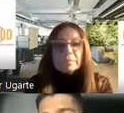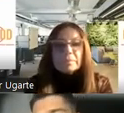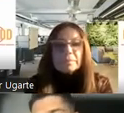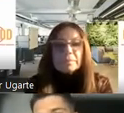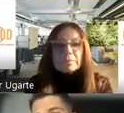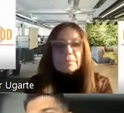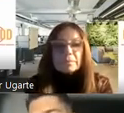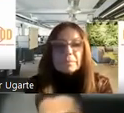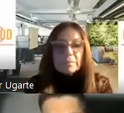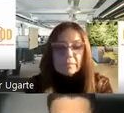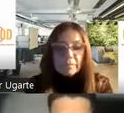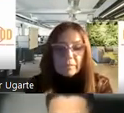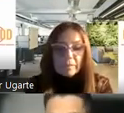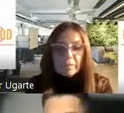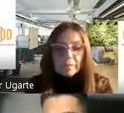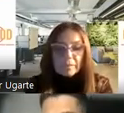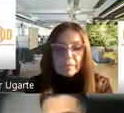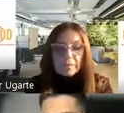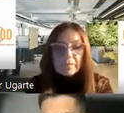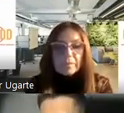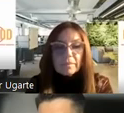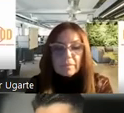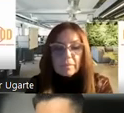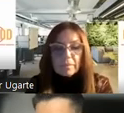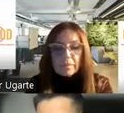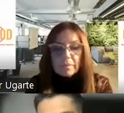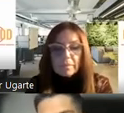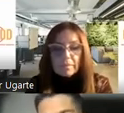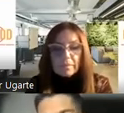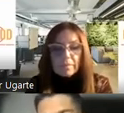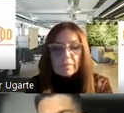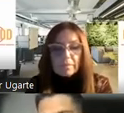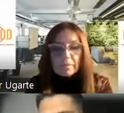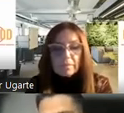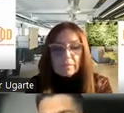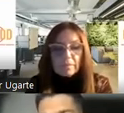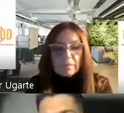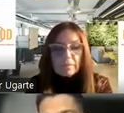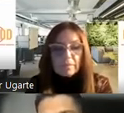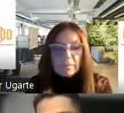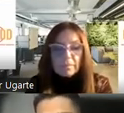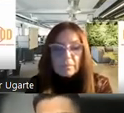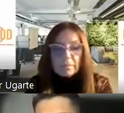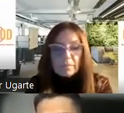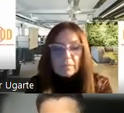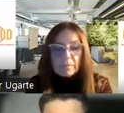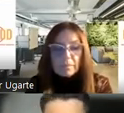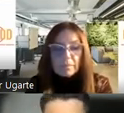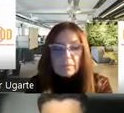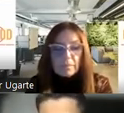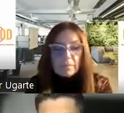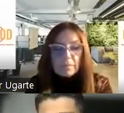olfatoria provoca lo que le ocurrió a Rubén, entre otras cosas, por un traumatismo cráneo encefálico. Eso,